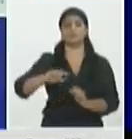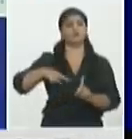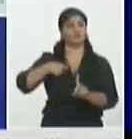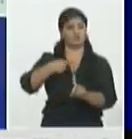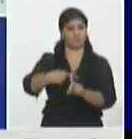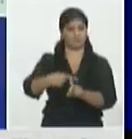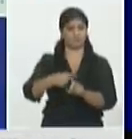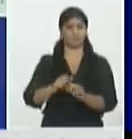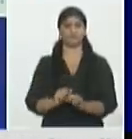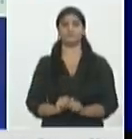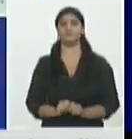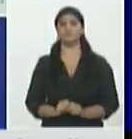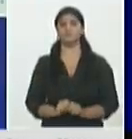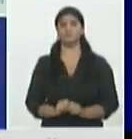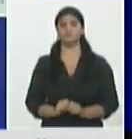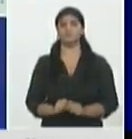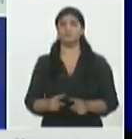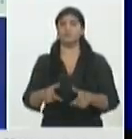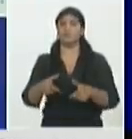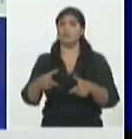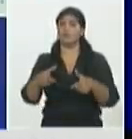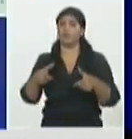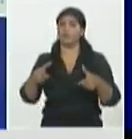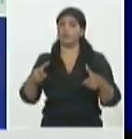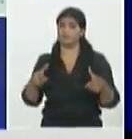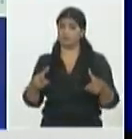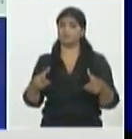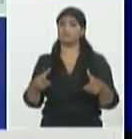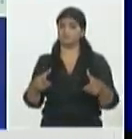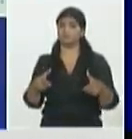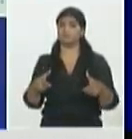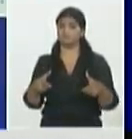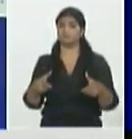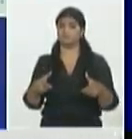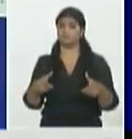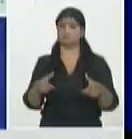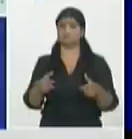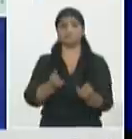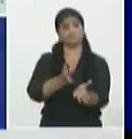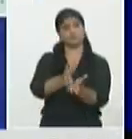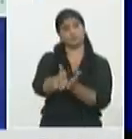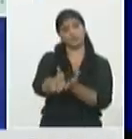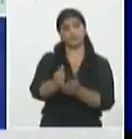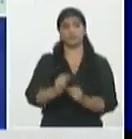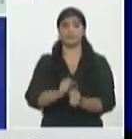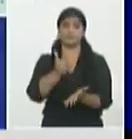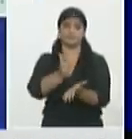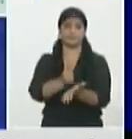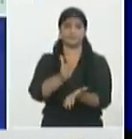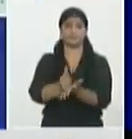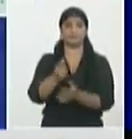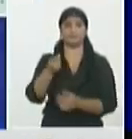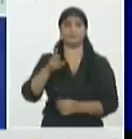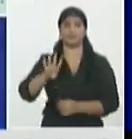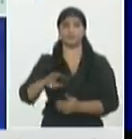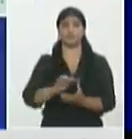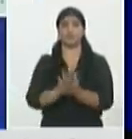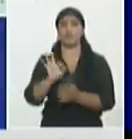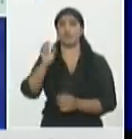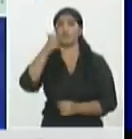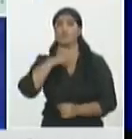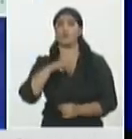un tanto elevado aunque menor que el día anterior el municipio Holguín con 14 Moa 6